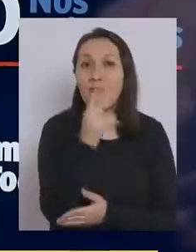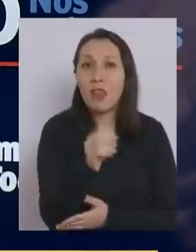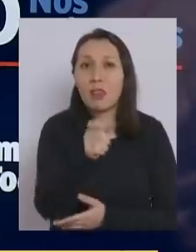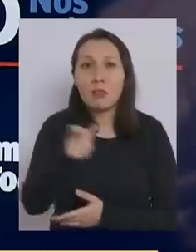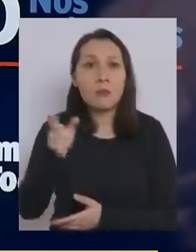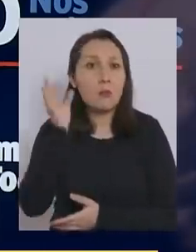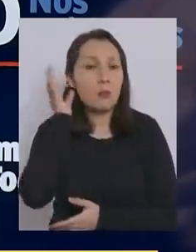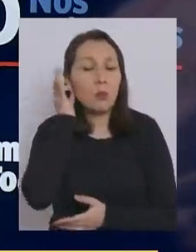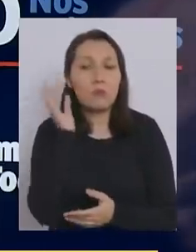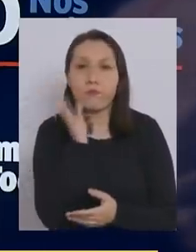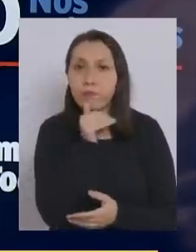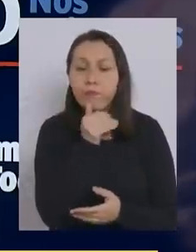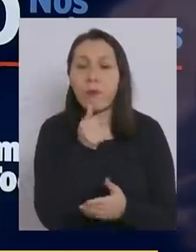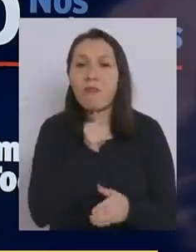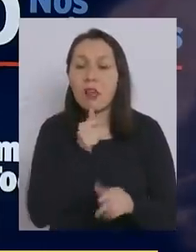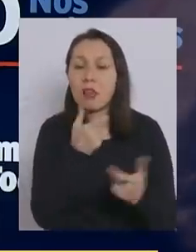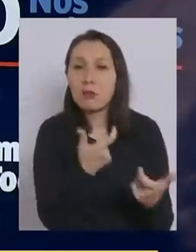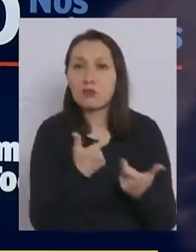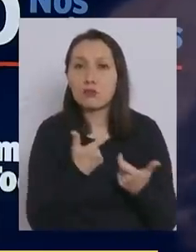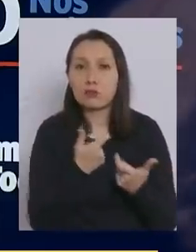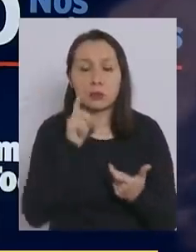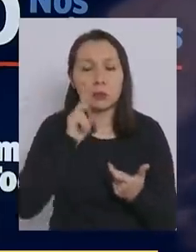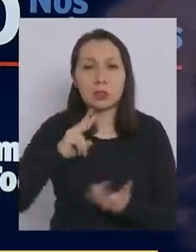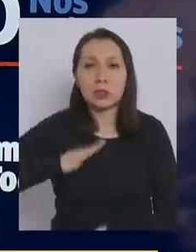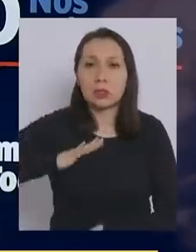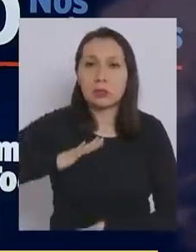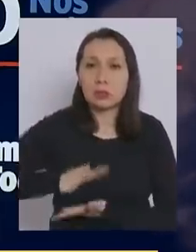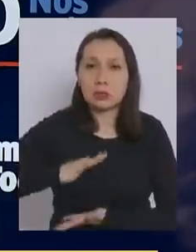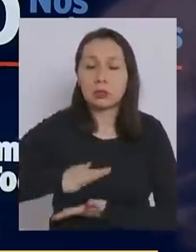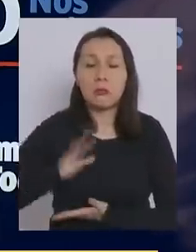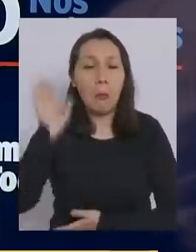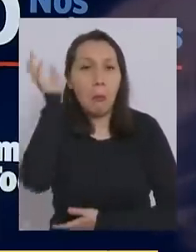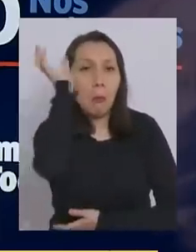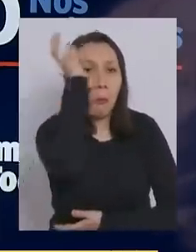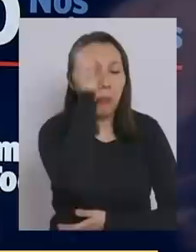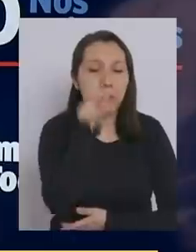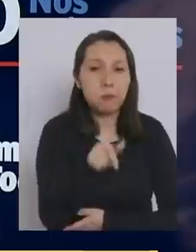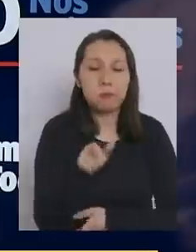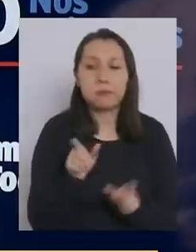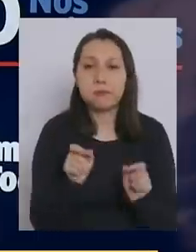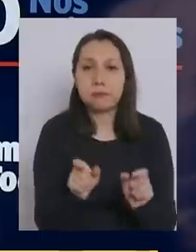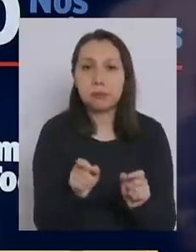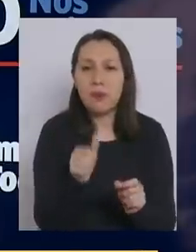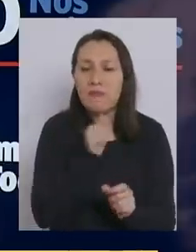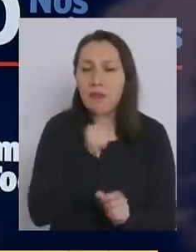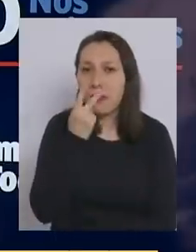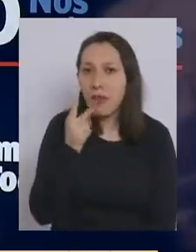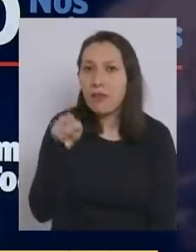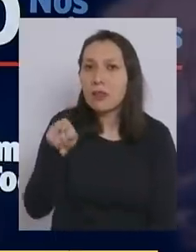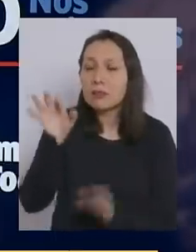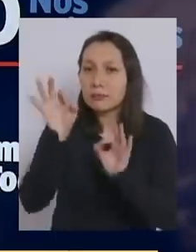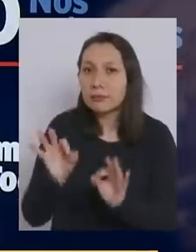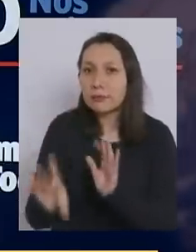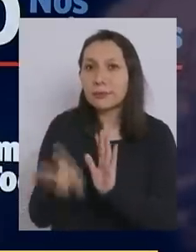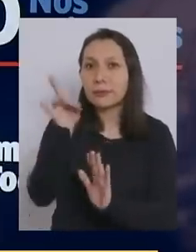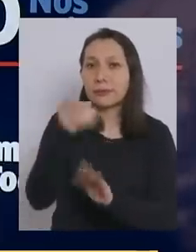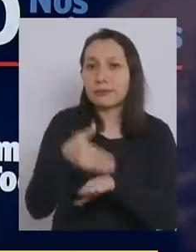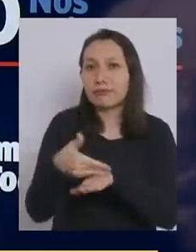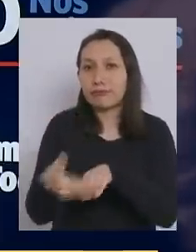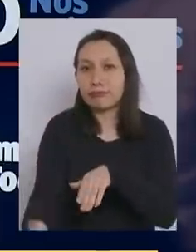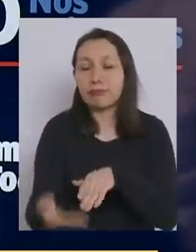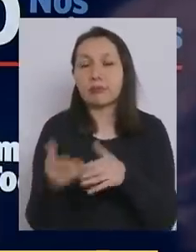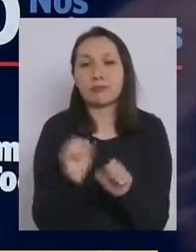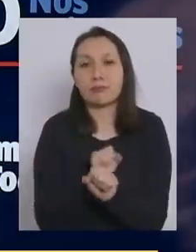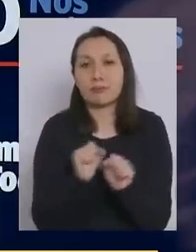que no están realizándose la mamografía y por lo tanto no estamos viendo ese diagnóstico y tampoco obviamente